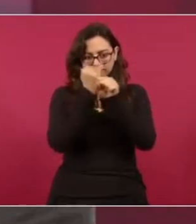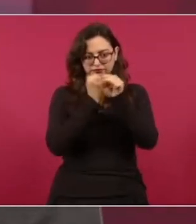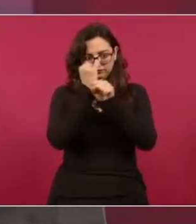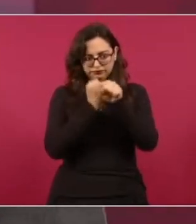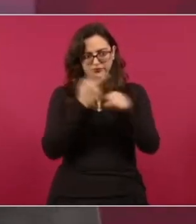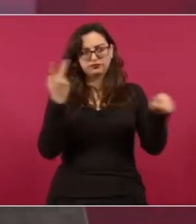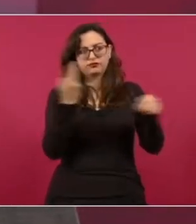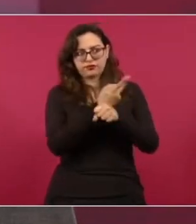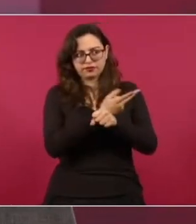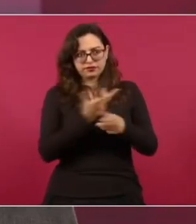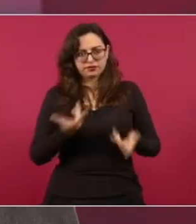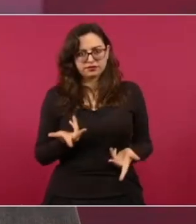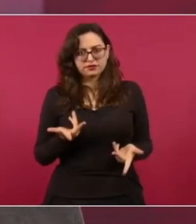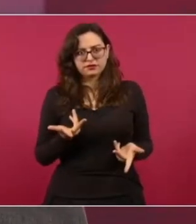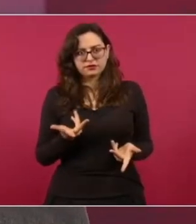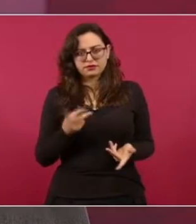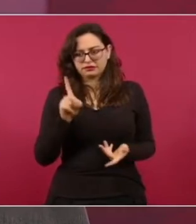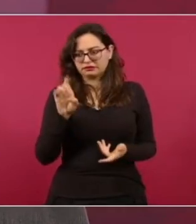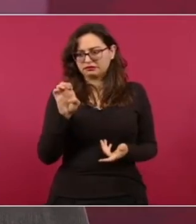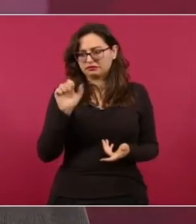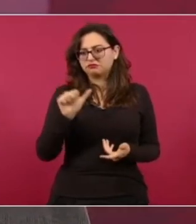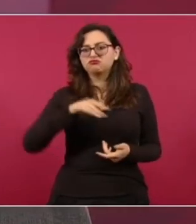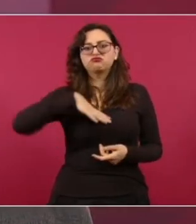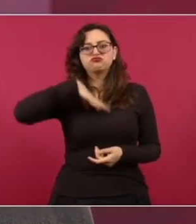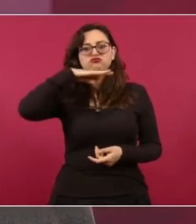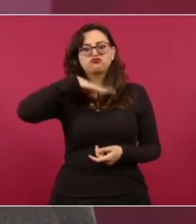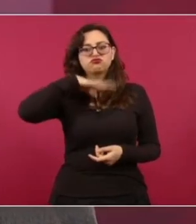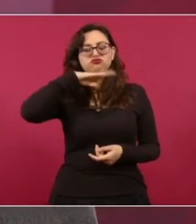en Estados Unidos?